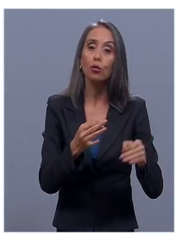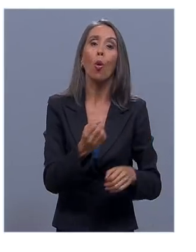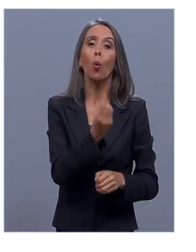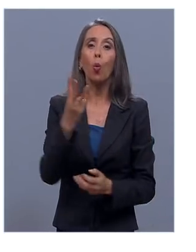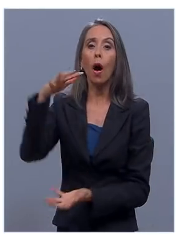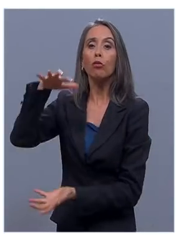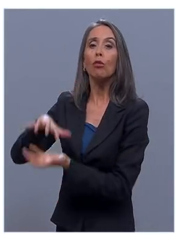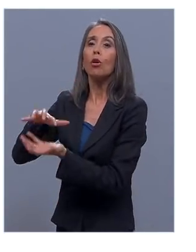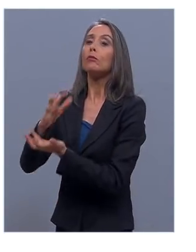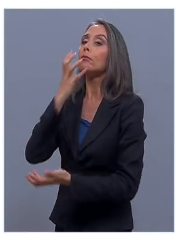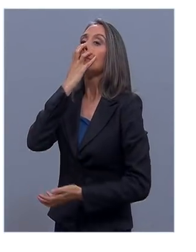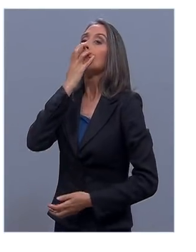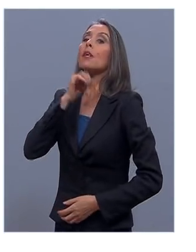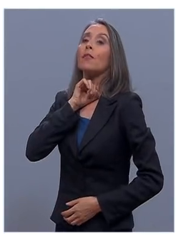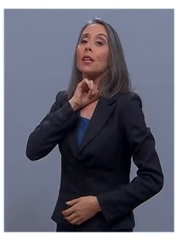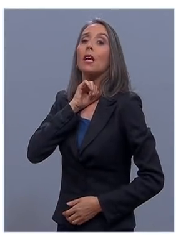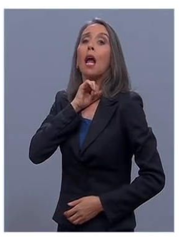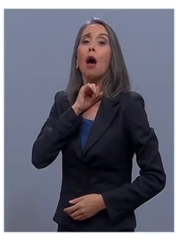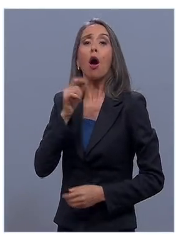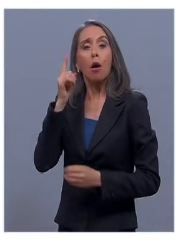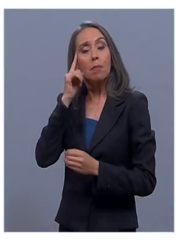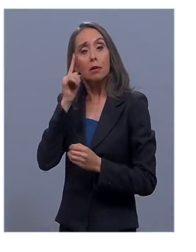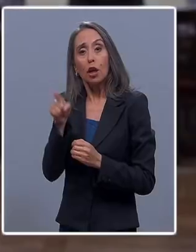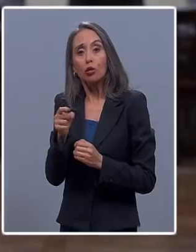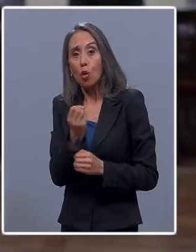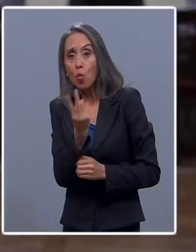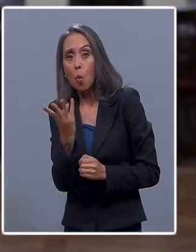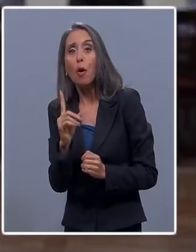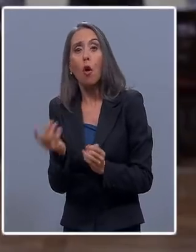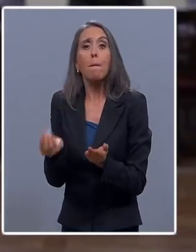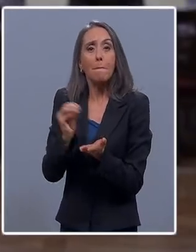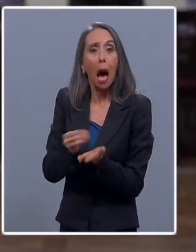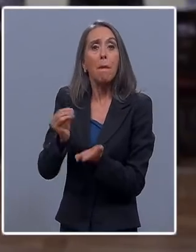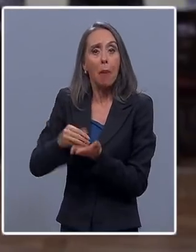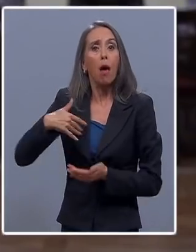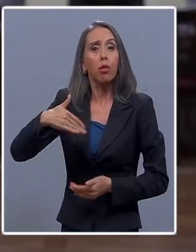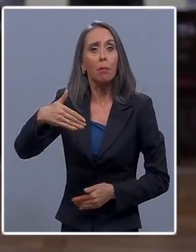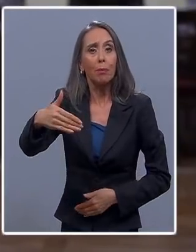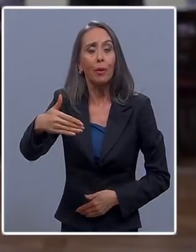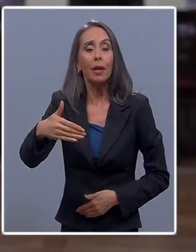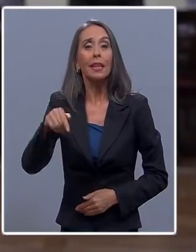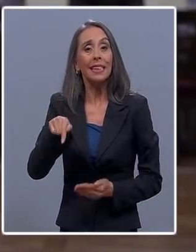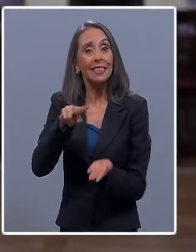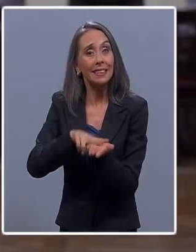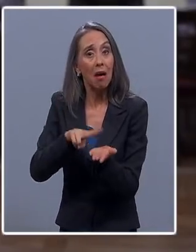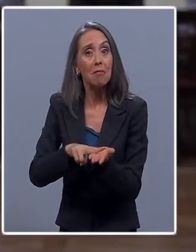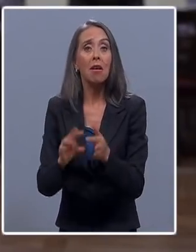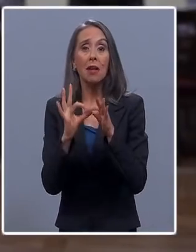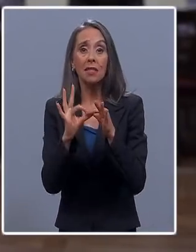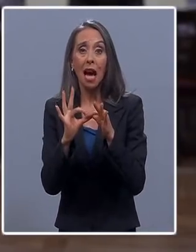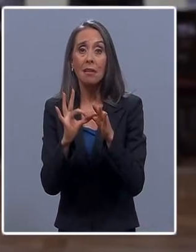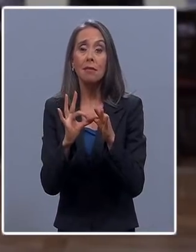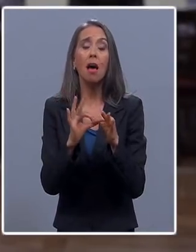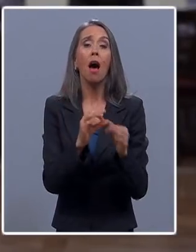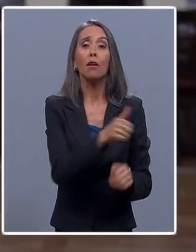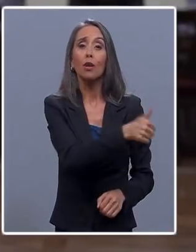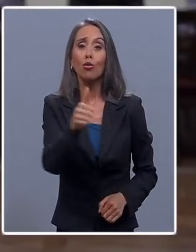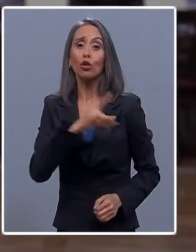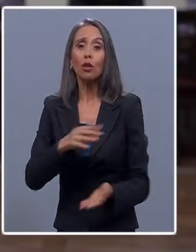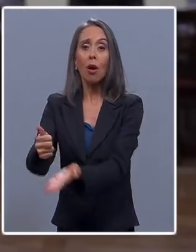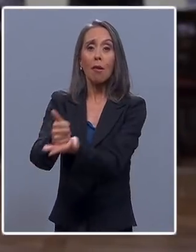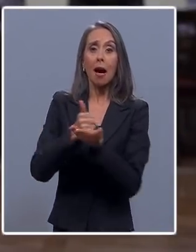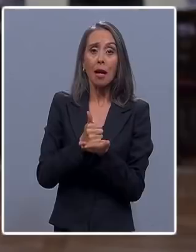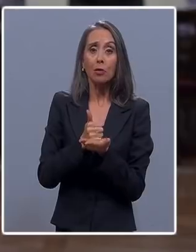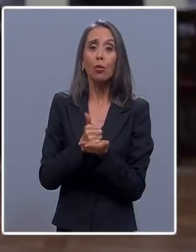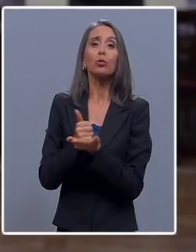mecánicos disponibles seguirá aumentando. Con esta realidad y gracias a la colaboración de todos los chilenos, al